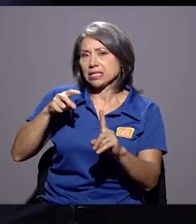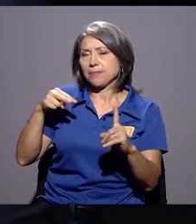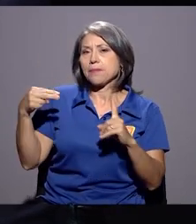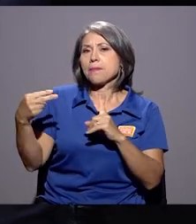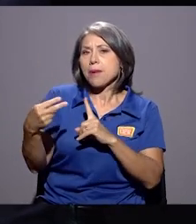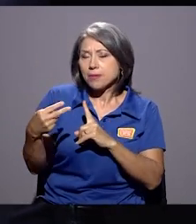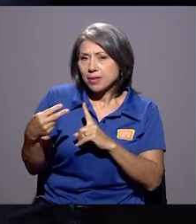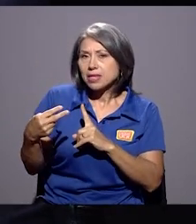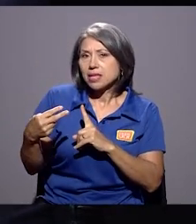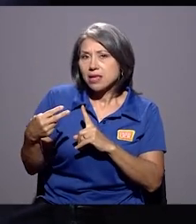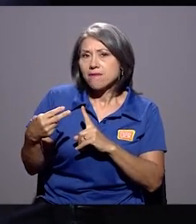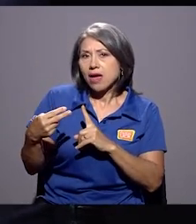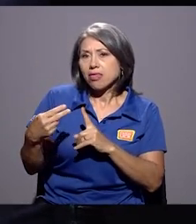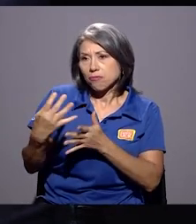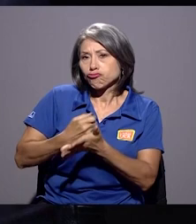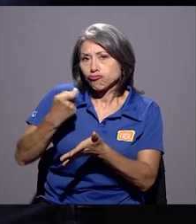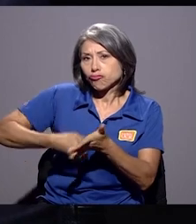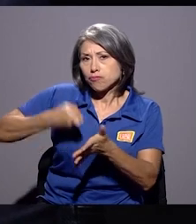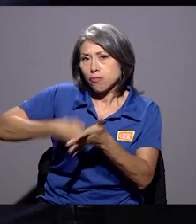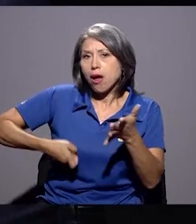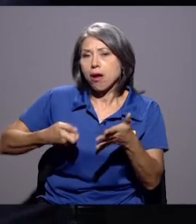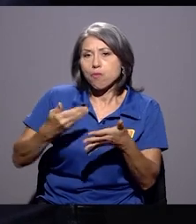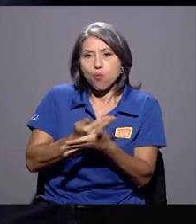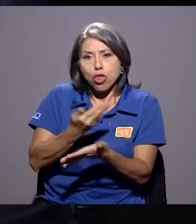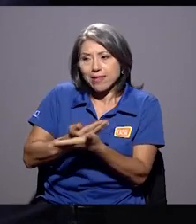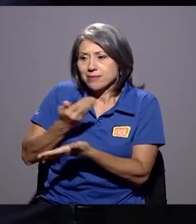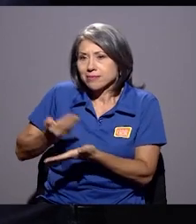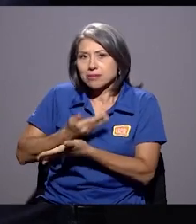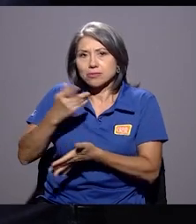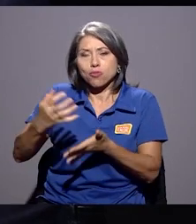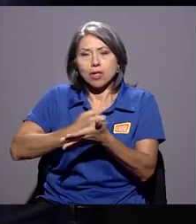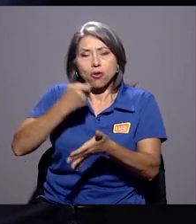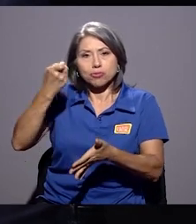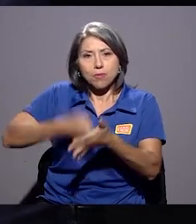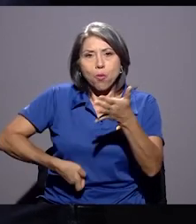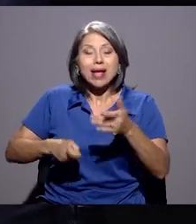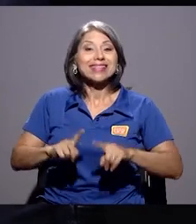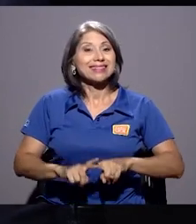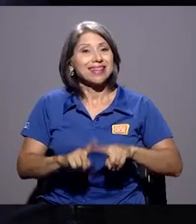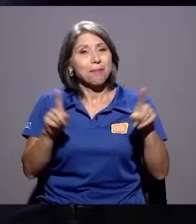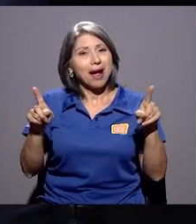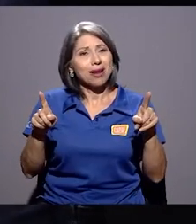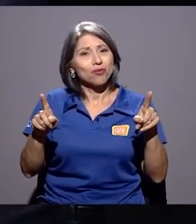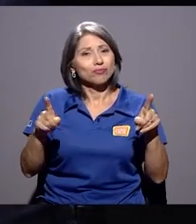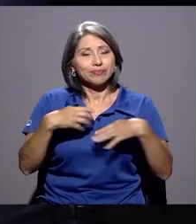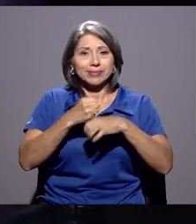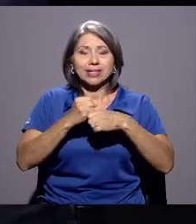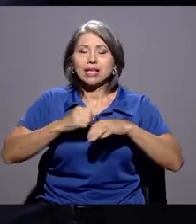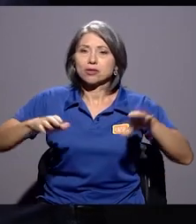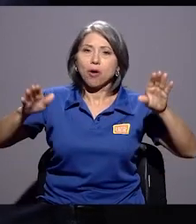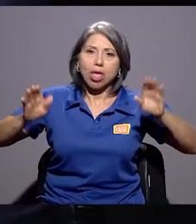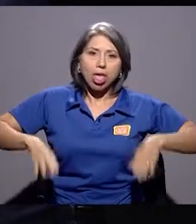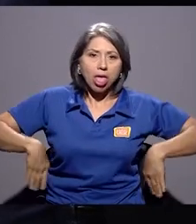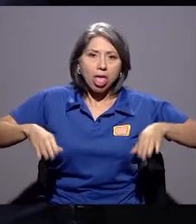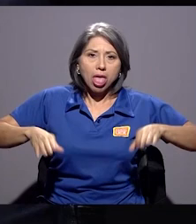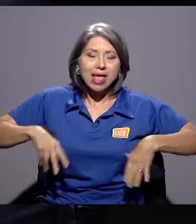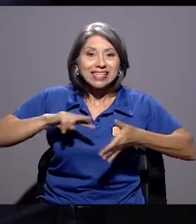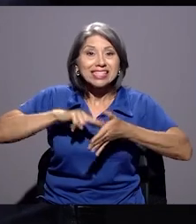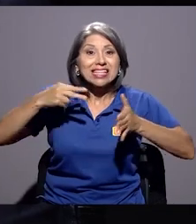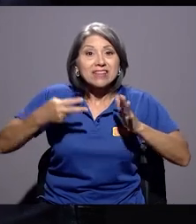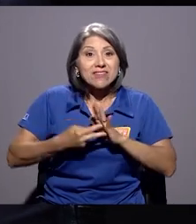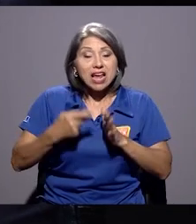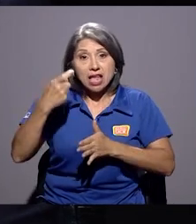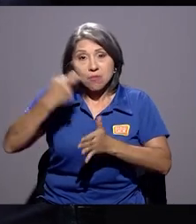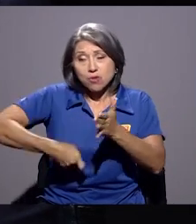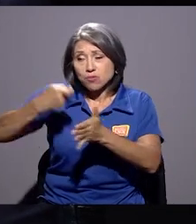perspectiva del lado de los impuestos, de la modernización de los impuestos. Sin embargo, fue muy tarde. Y eso significa que